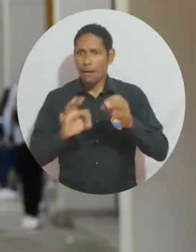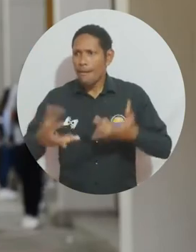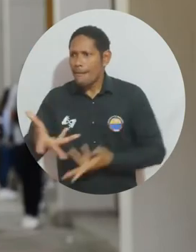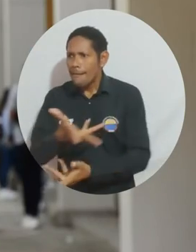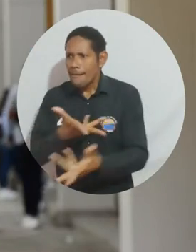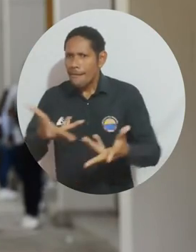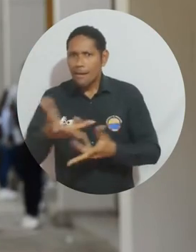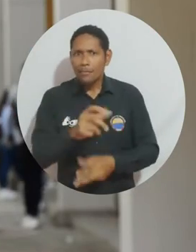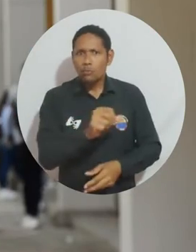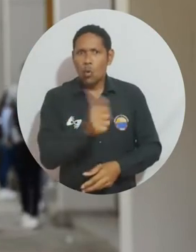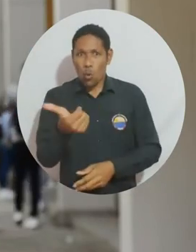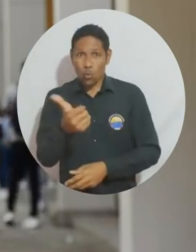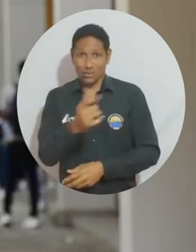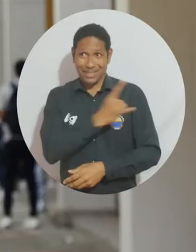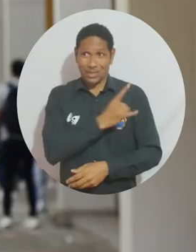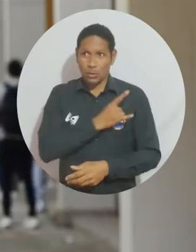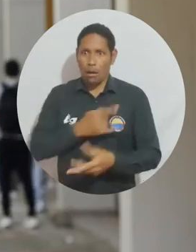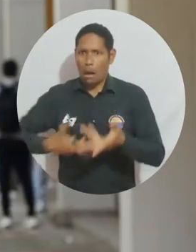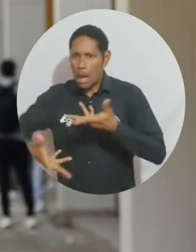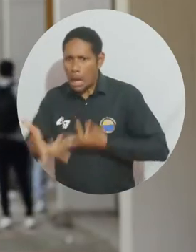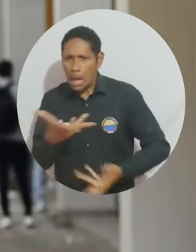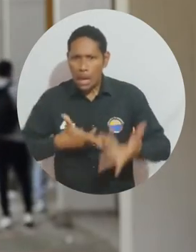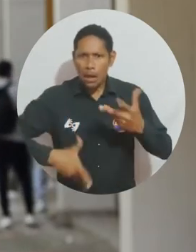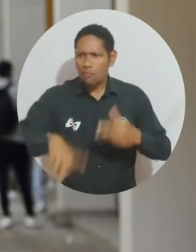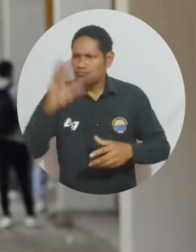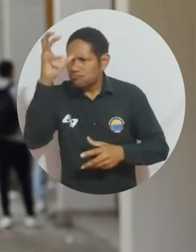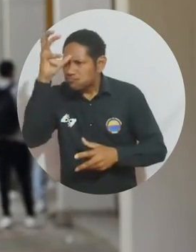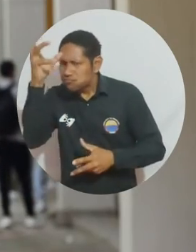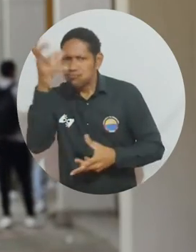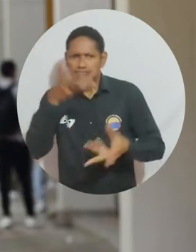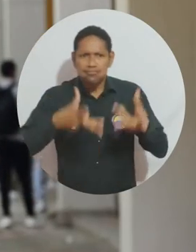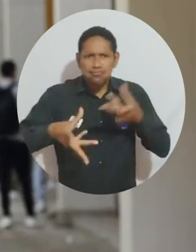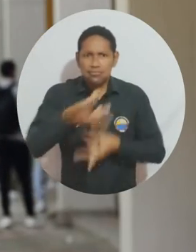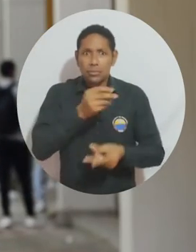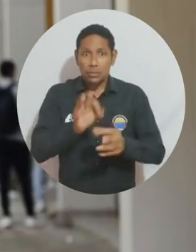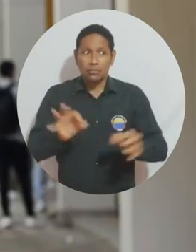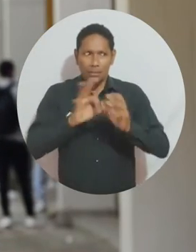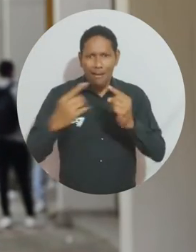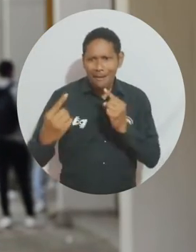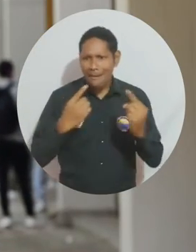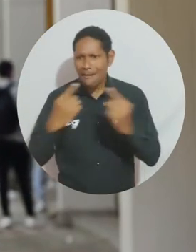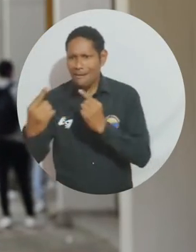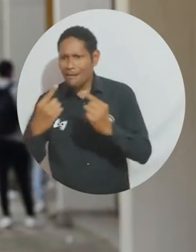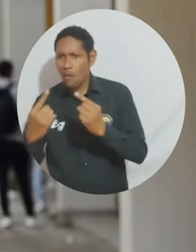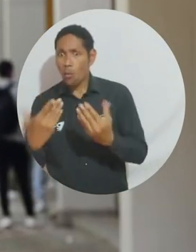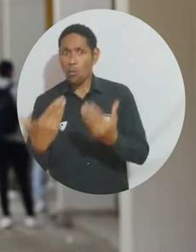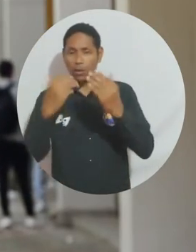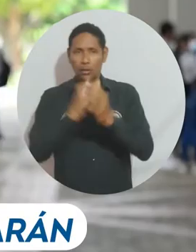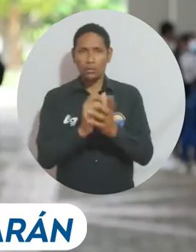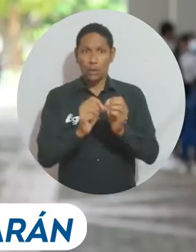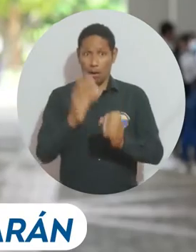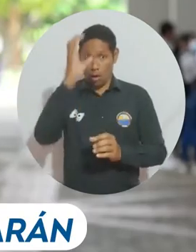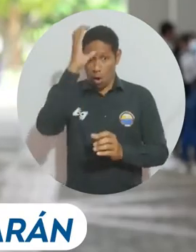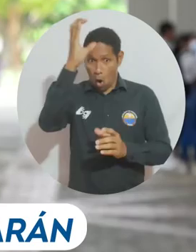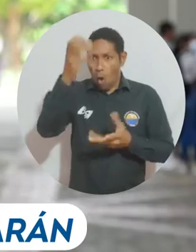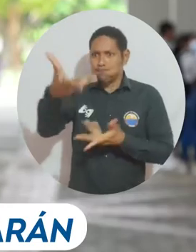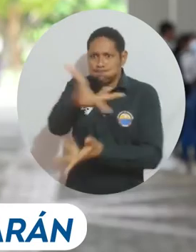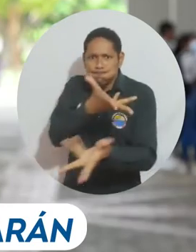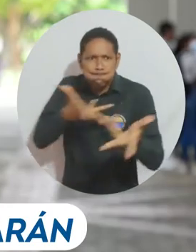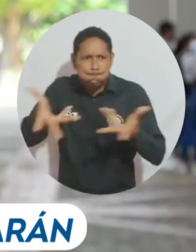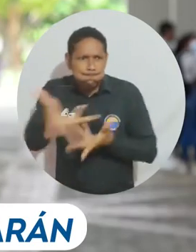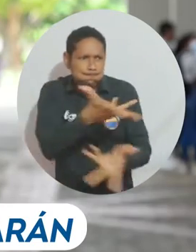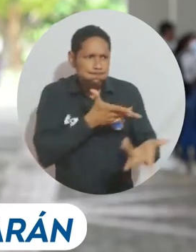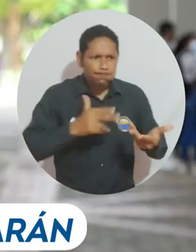Poder compartir con estudiantes de otras universidades conocimiento y esta disciplina del debate. Transmitir